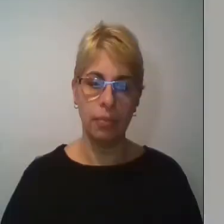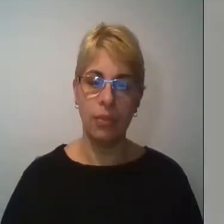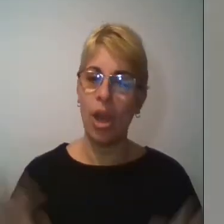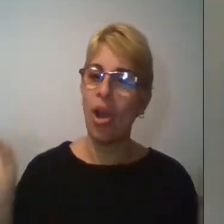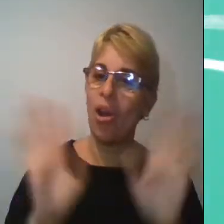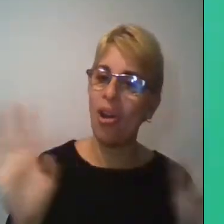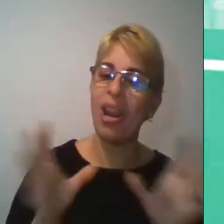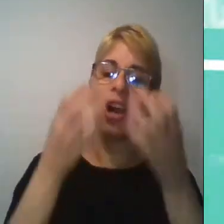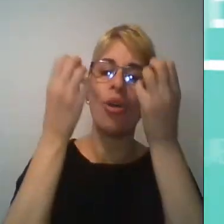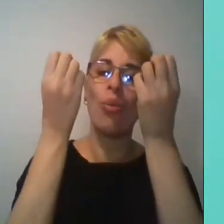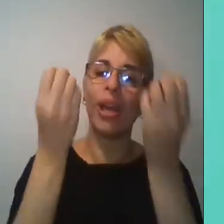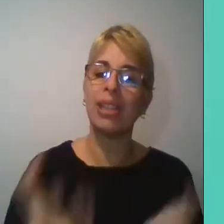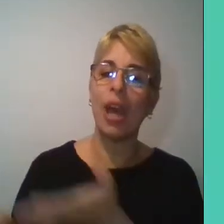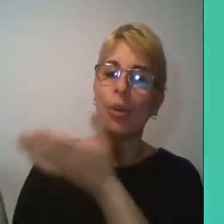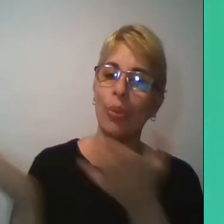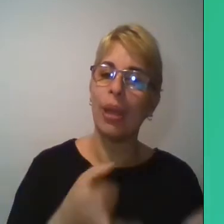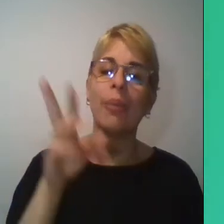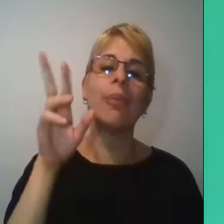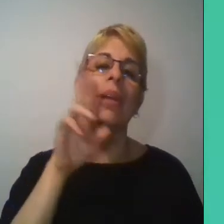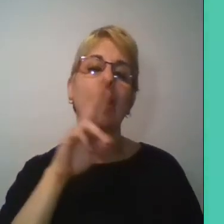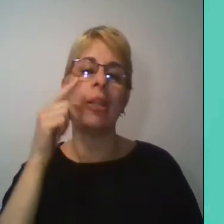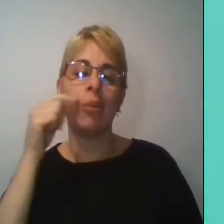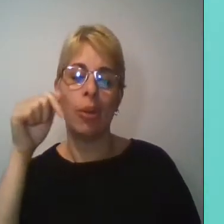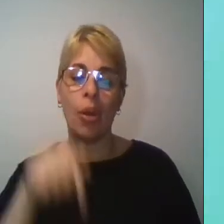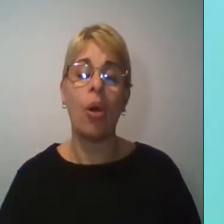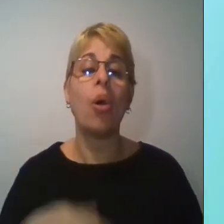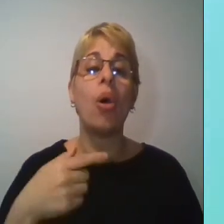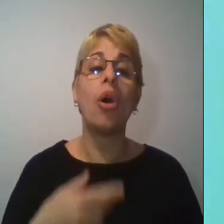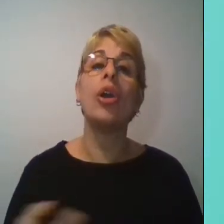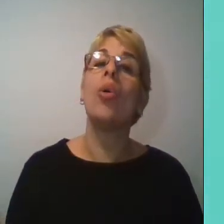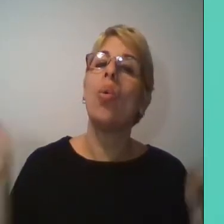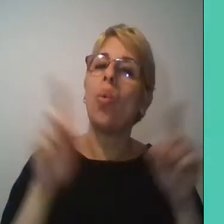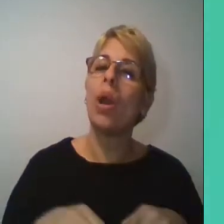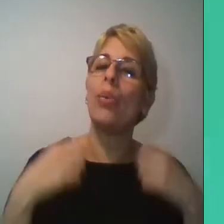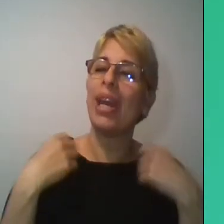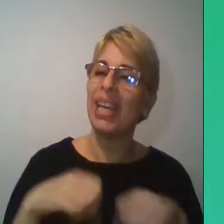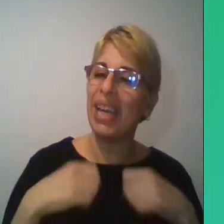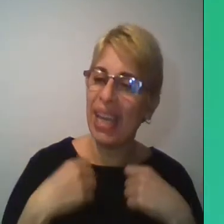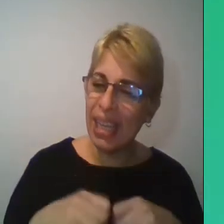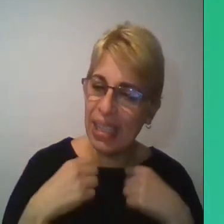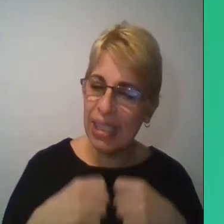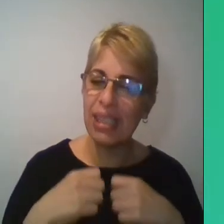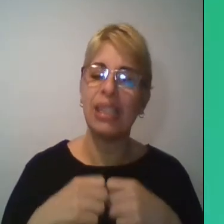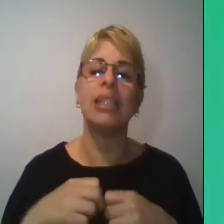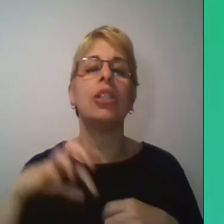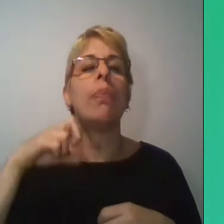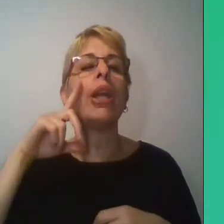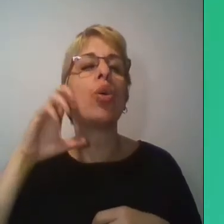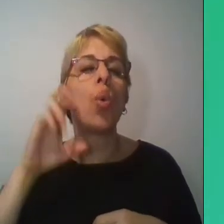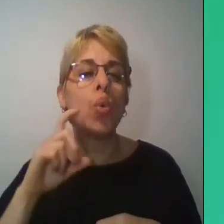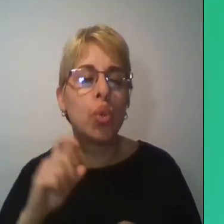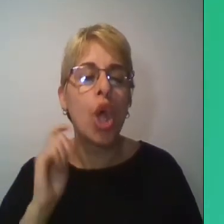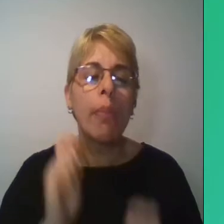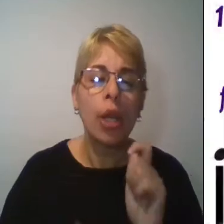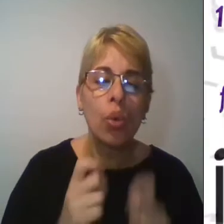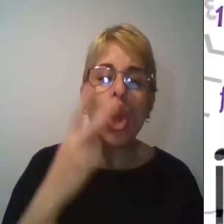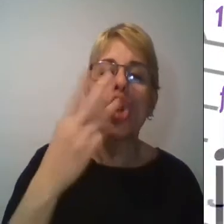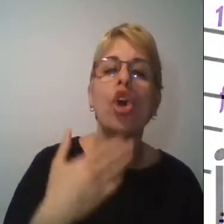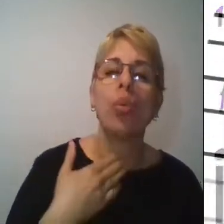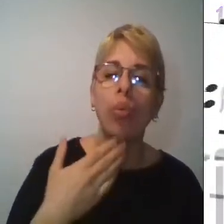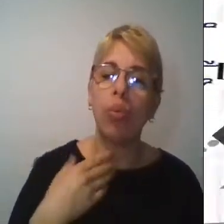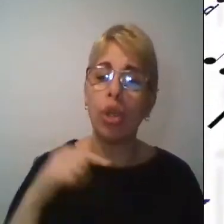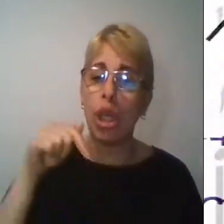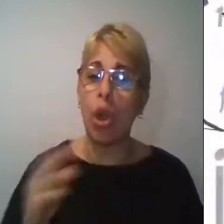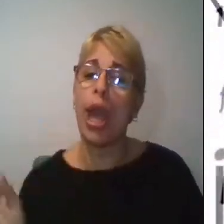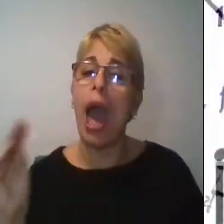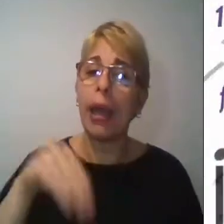Hola, ¿cómo estás? Bienvenida, bienvenido. Hoy vamos a retomar los ejercicios de percusión a dos voces en el cual le vamos